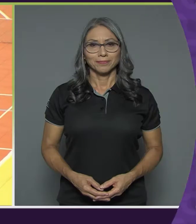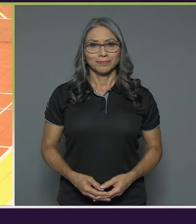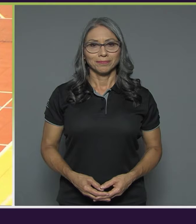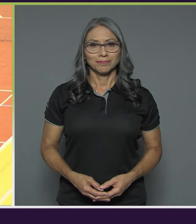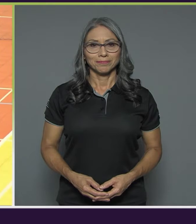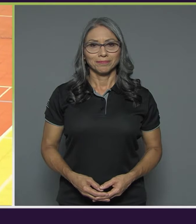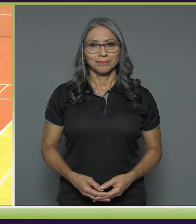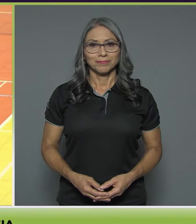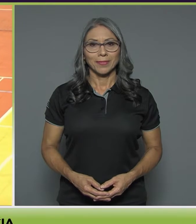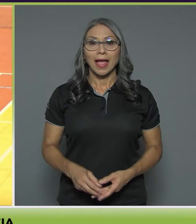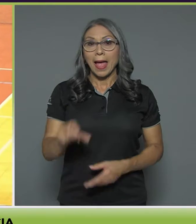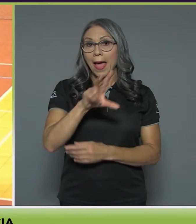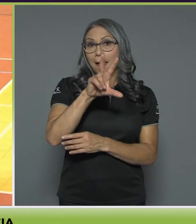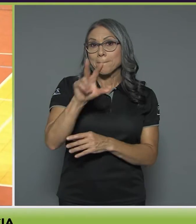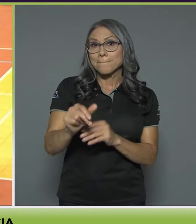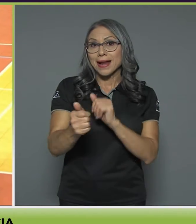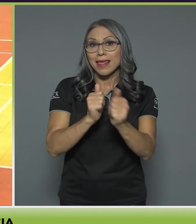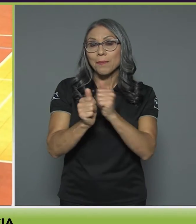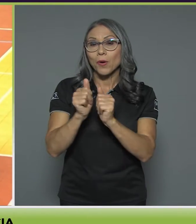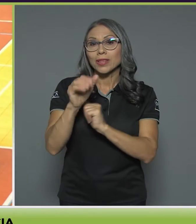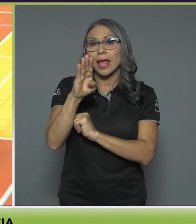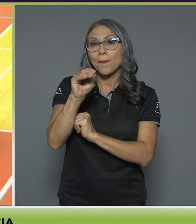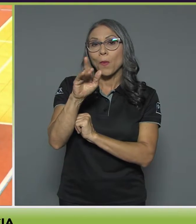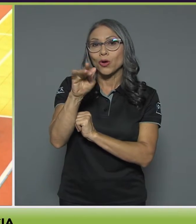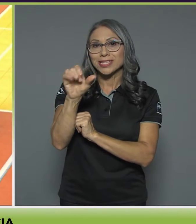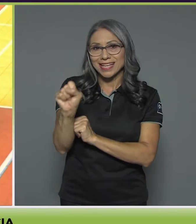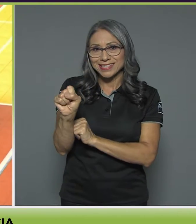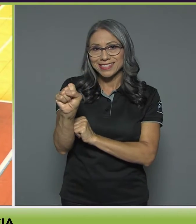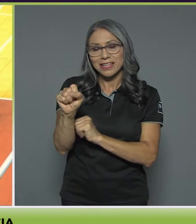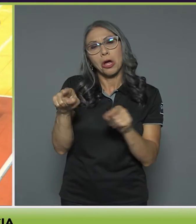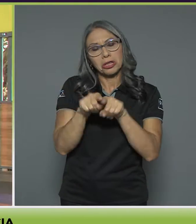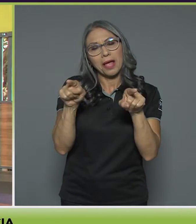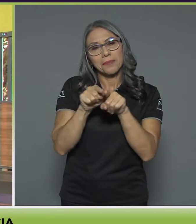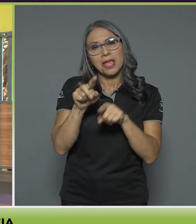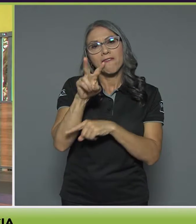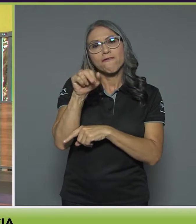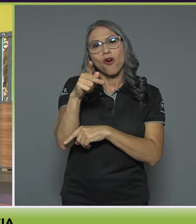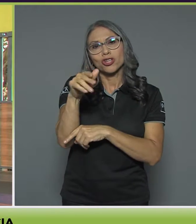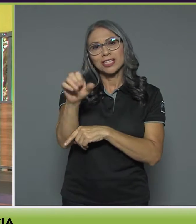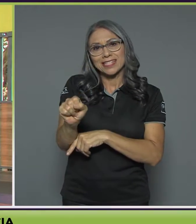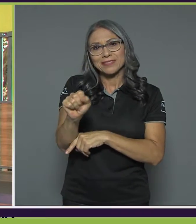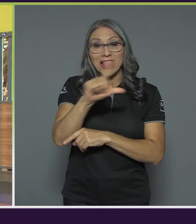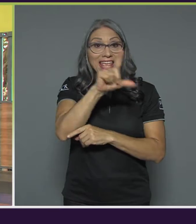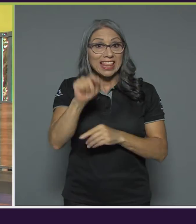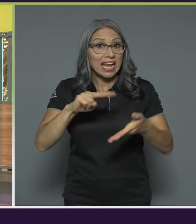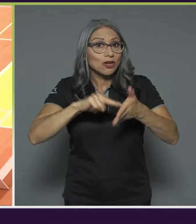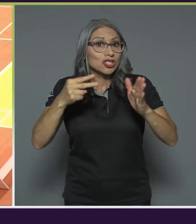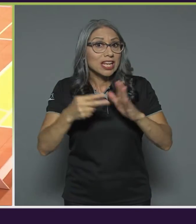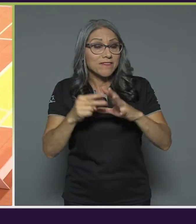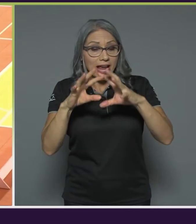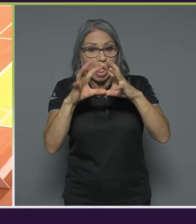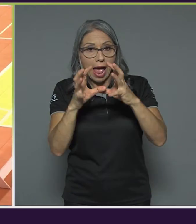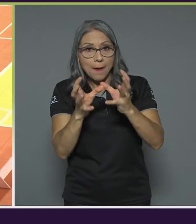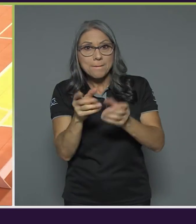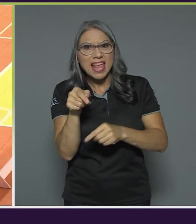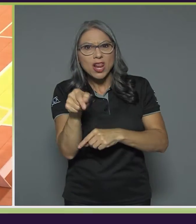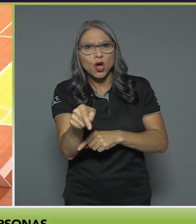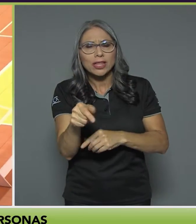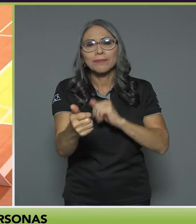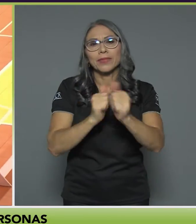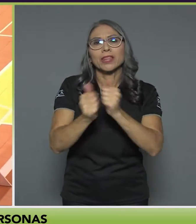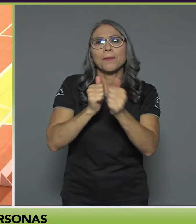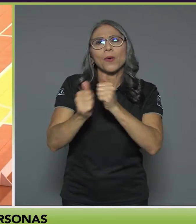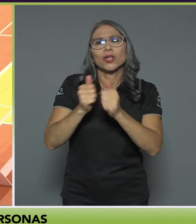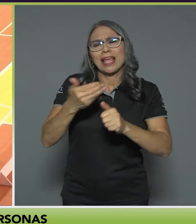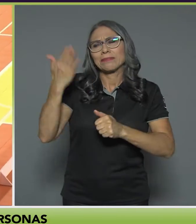El paradeporte de bochas, también conocido como boccia, que en italiano significa pelota, es un deporte que fue diseñado